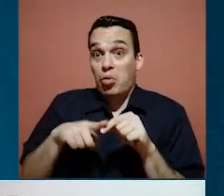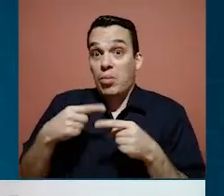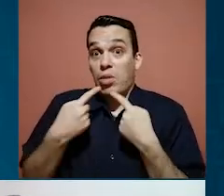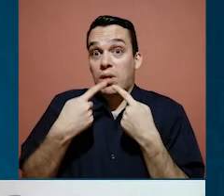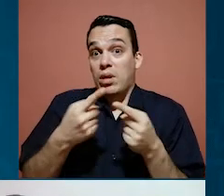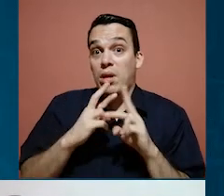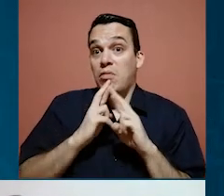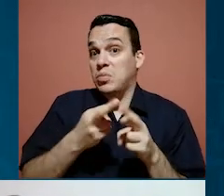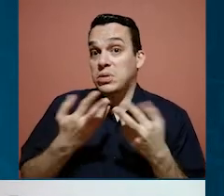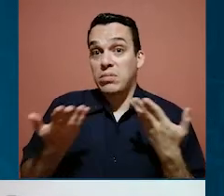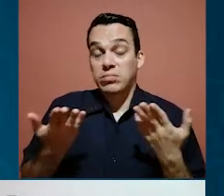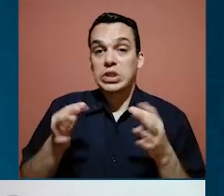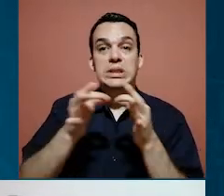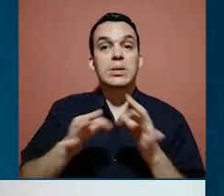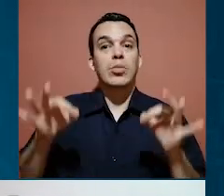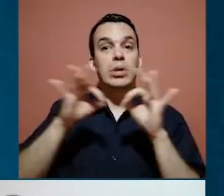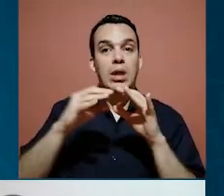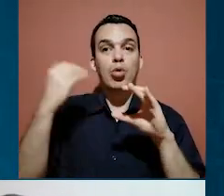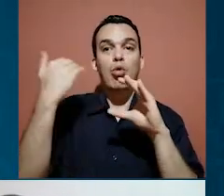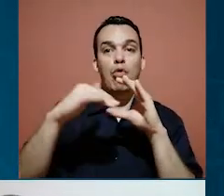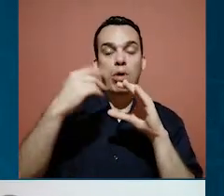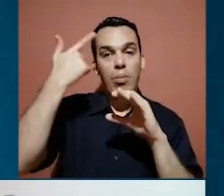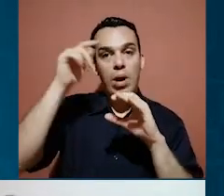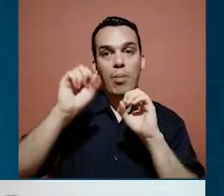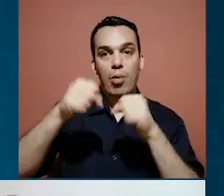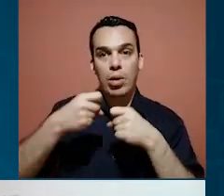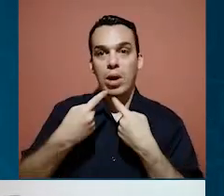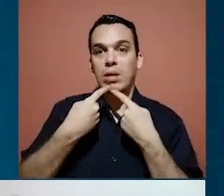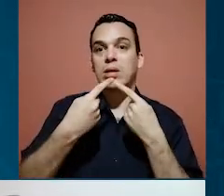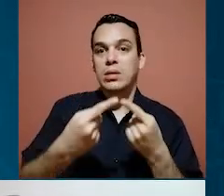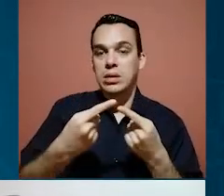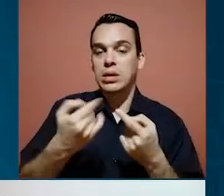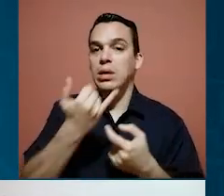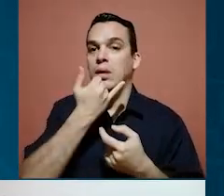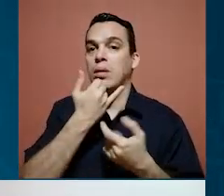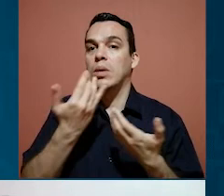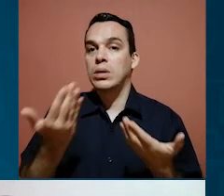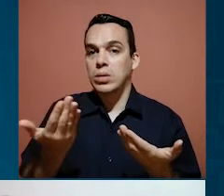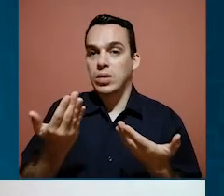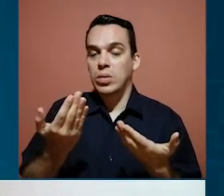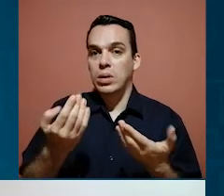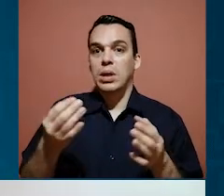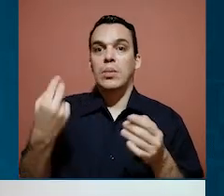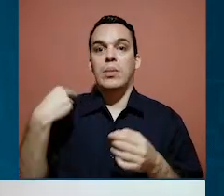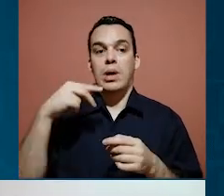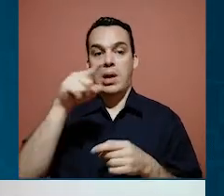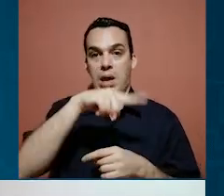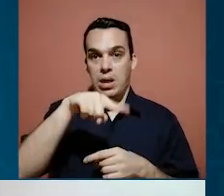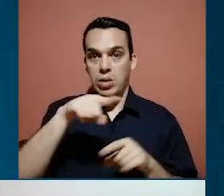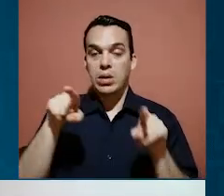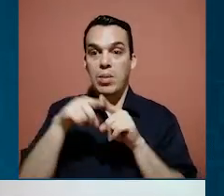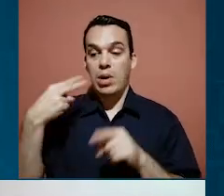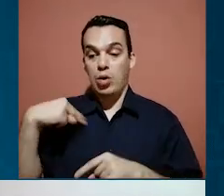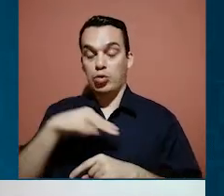podemos notificar. Es importante dejar siempre un correo electrónico para poderle notificar, es importante para ellos y para nosotros